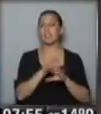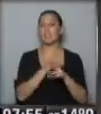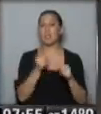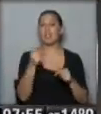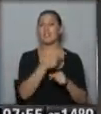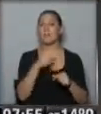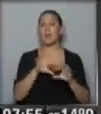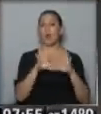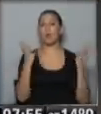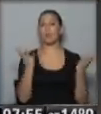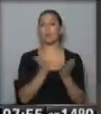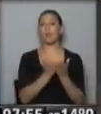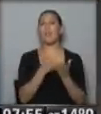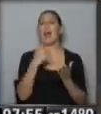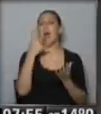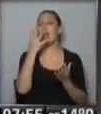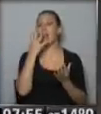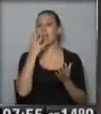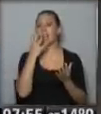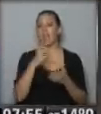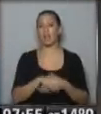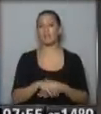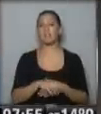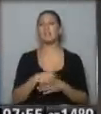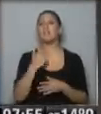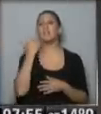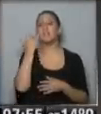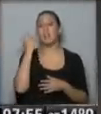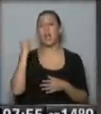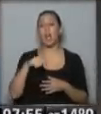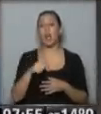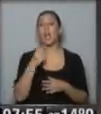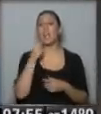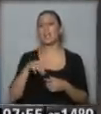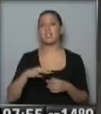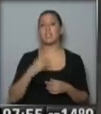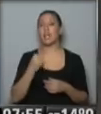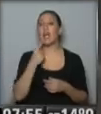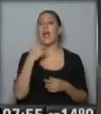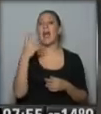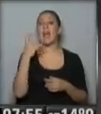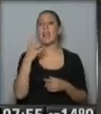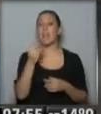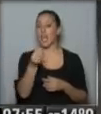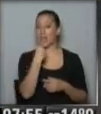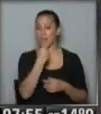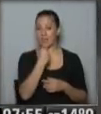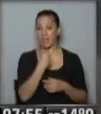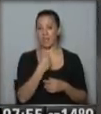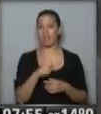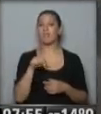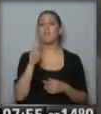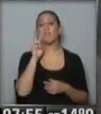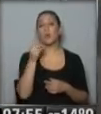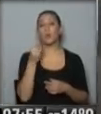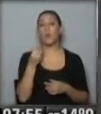Semana Mundial de la Alergia. Y con respecto a esto se hace hincapié este año en lo que son las alergias alimentarias. Vamos a ver